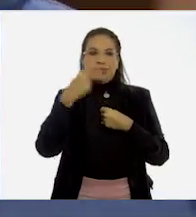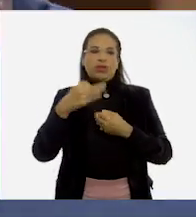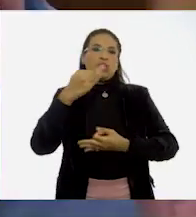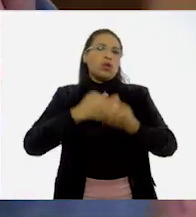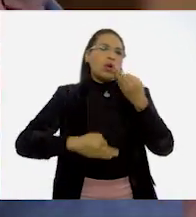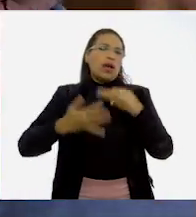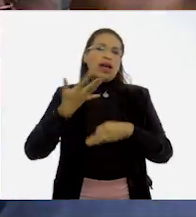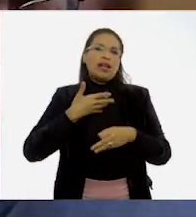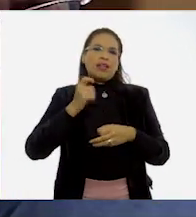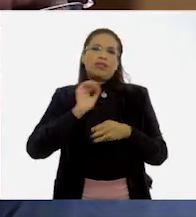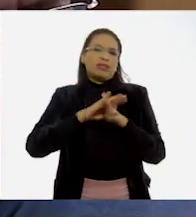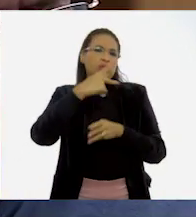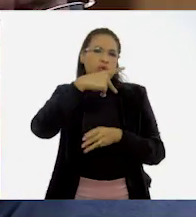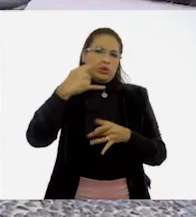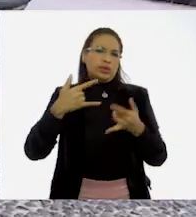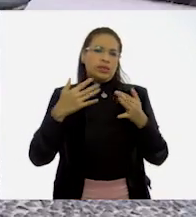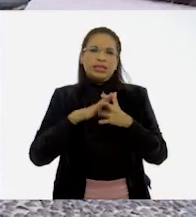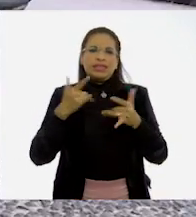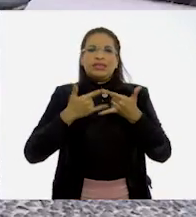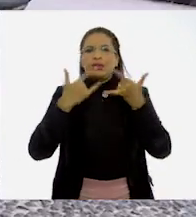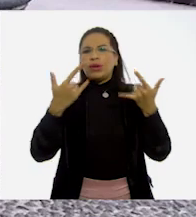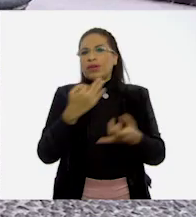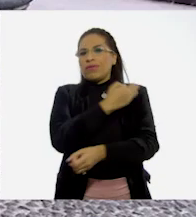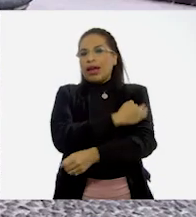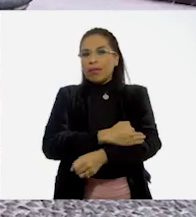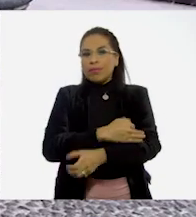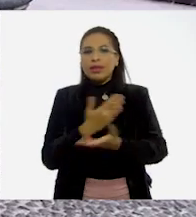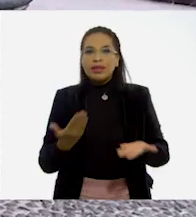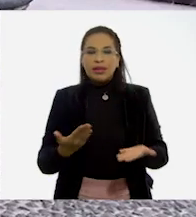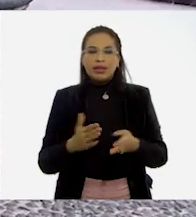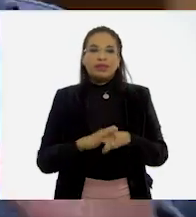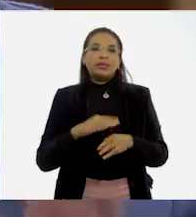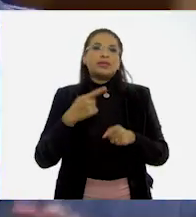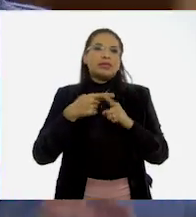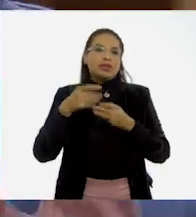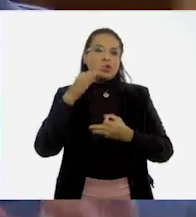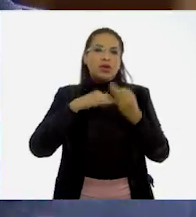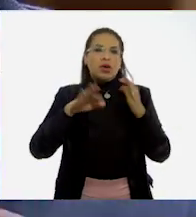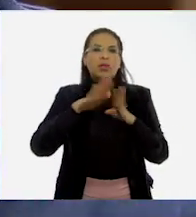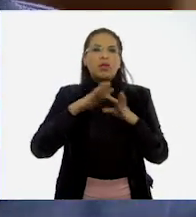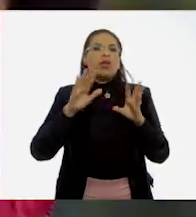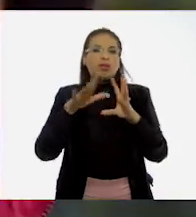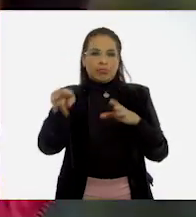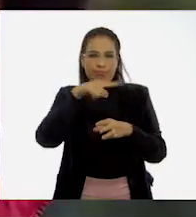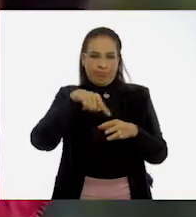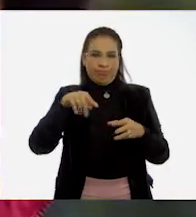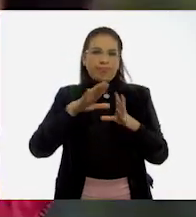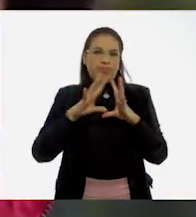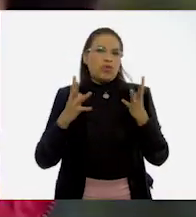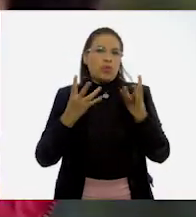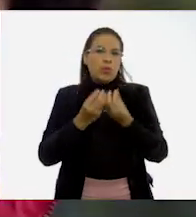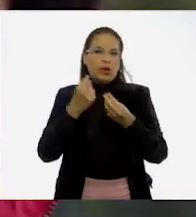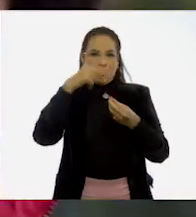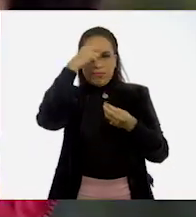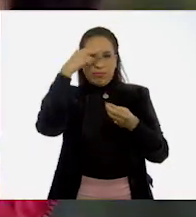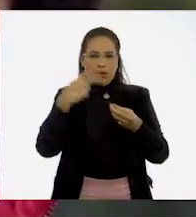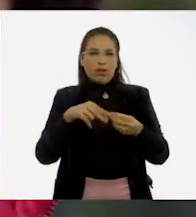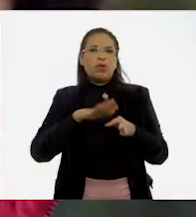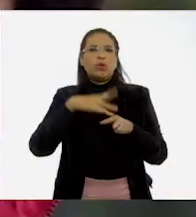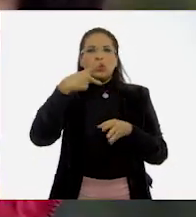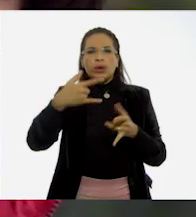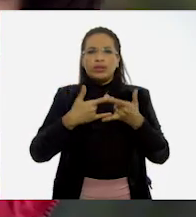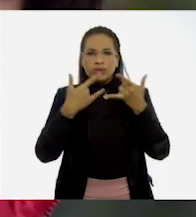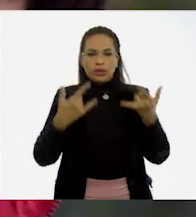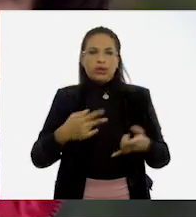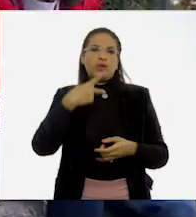Todos tenemos nuestras propias historias familiares y todas ellas forman parte de México. La tuya